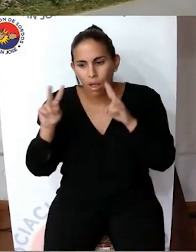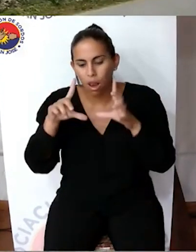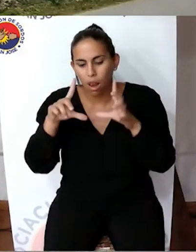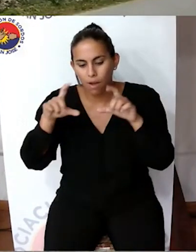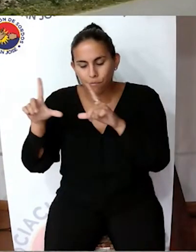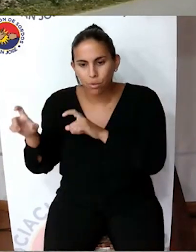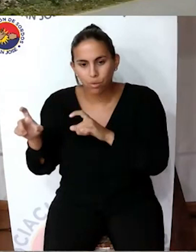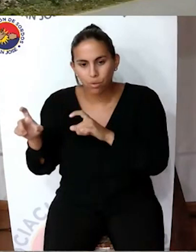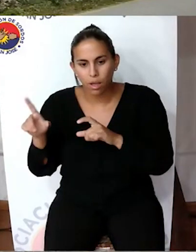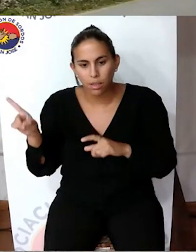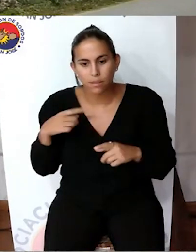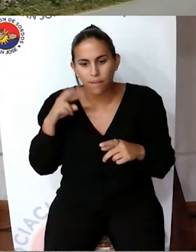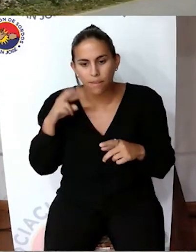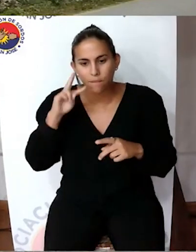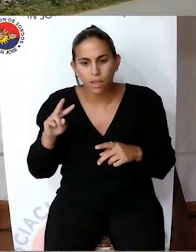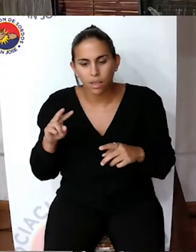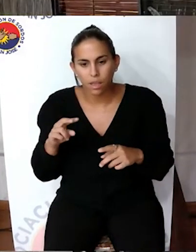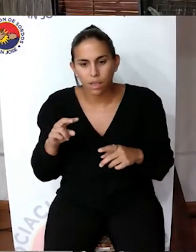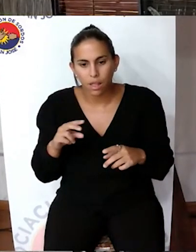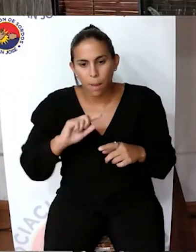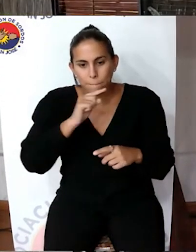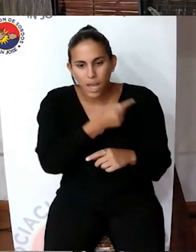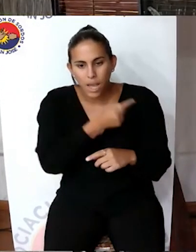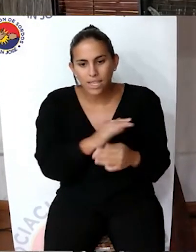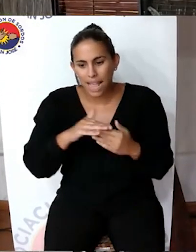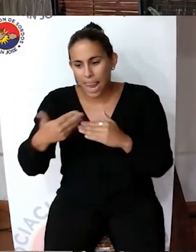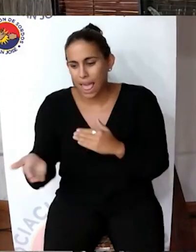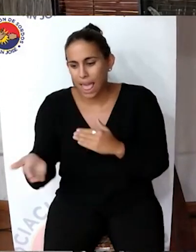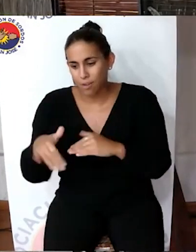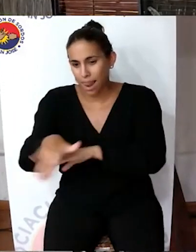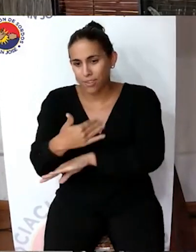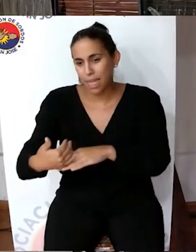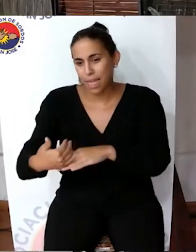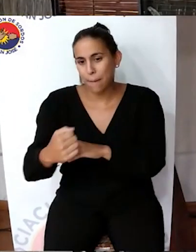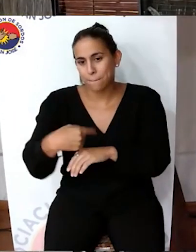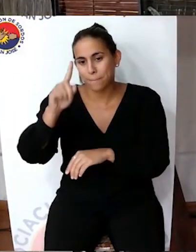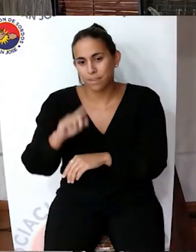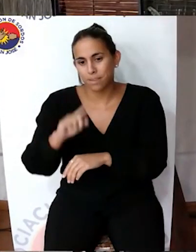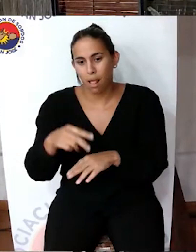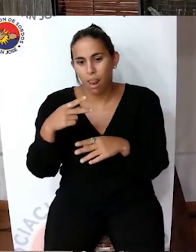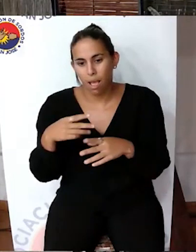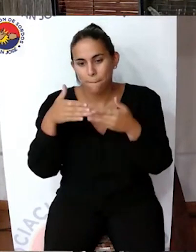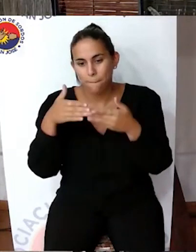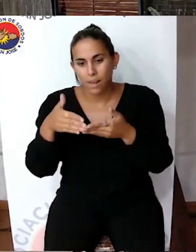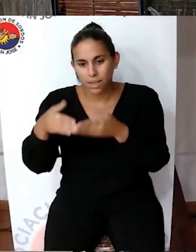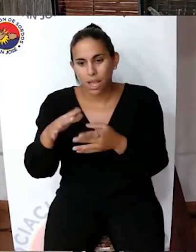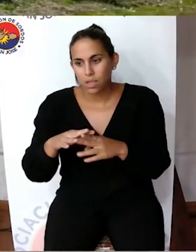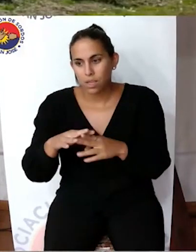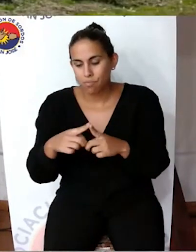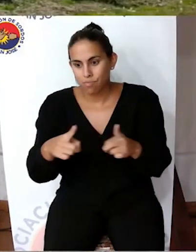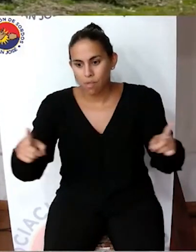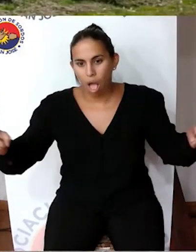donde se visualiza la plantación de maíz al costado de la avenida principal de Baniario, en un tramo relativamente largo.